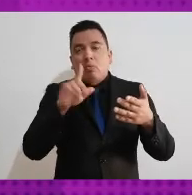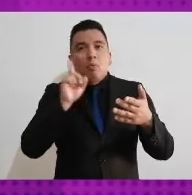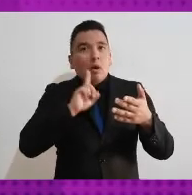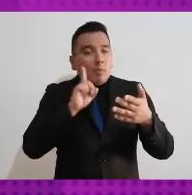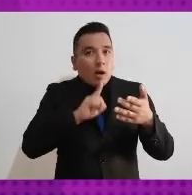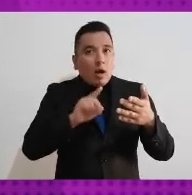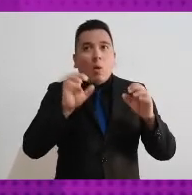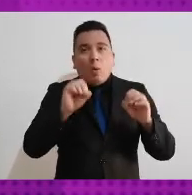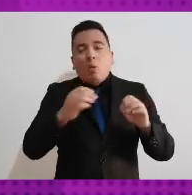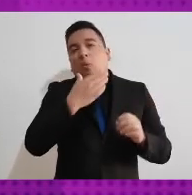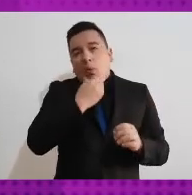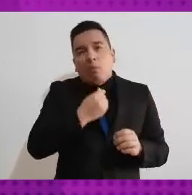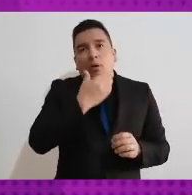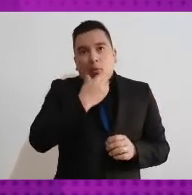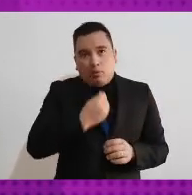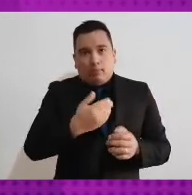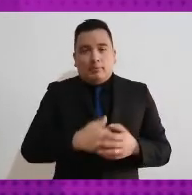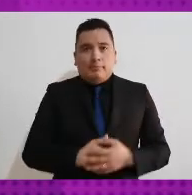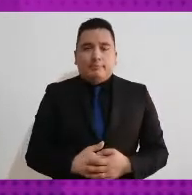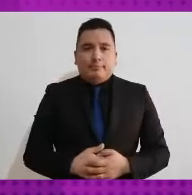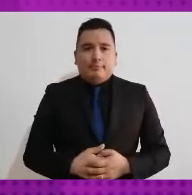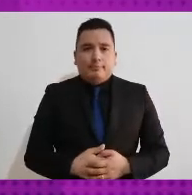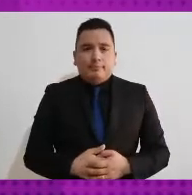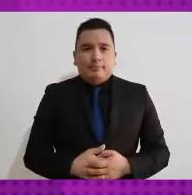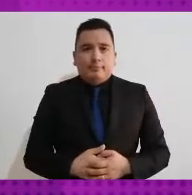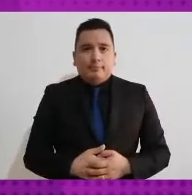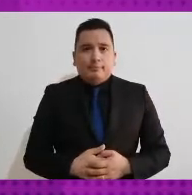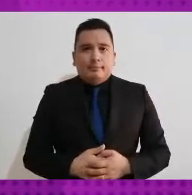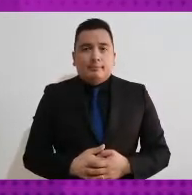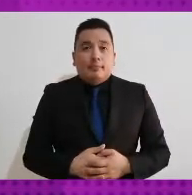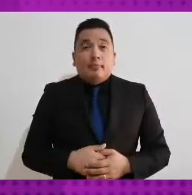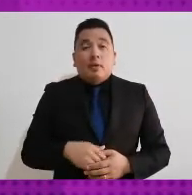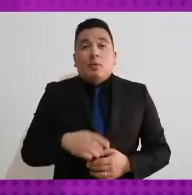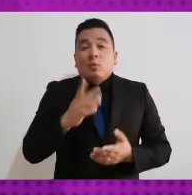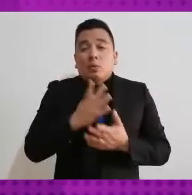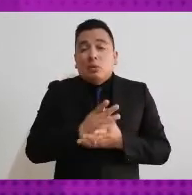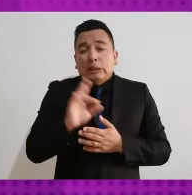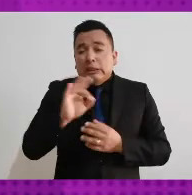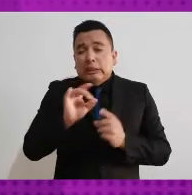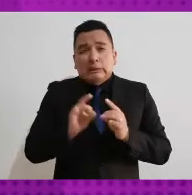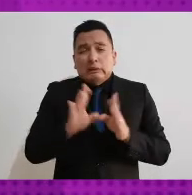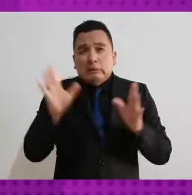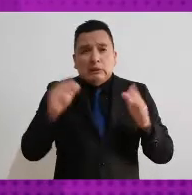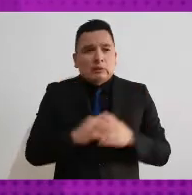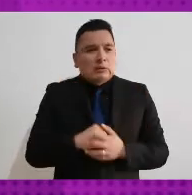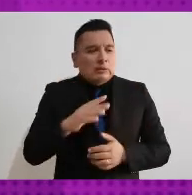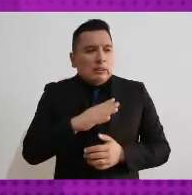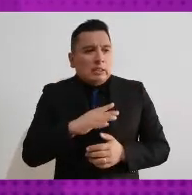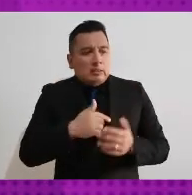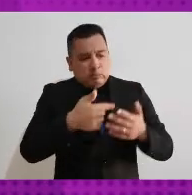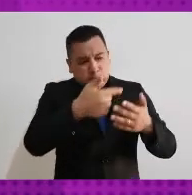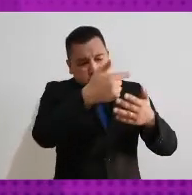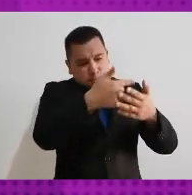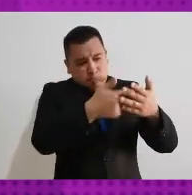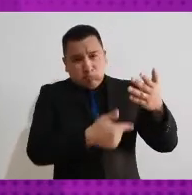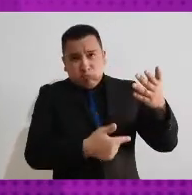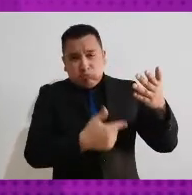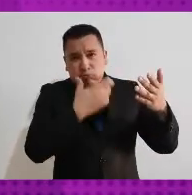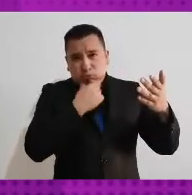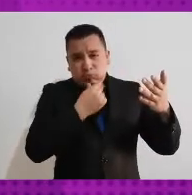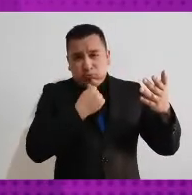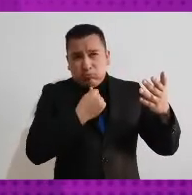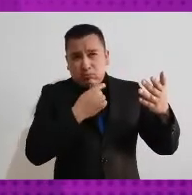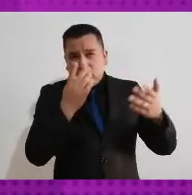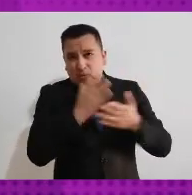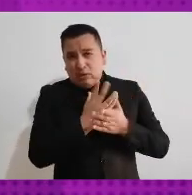uninominal o en el lugar de la lista de representación proporcional, salvo que la sustitución sea una fórmula integrada por hombres por una